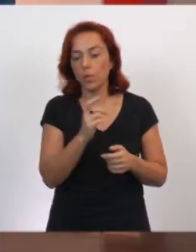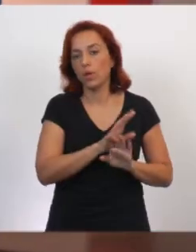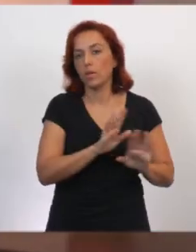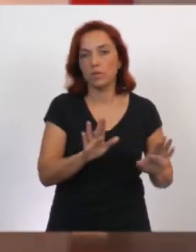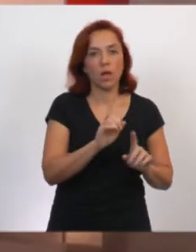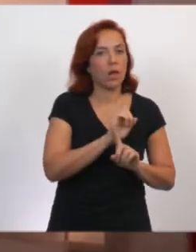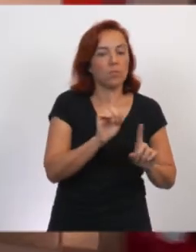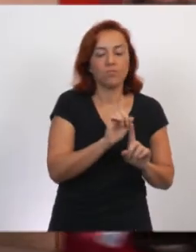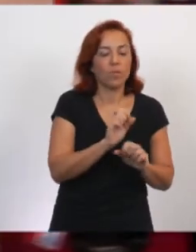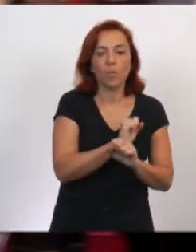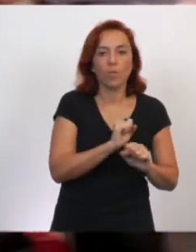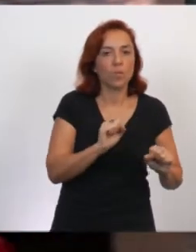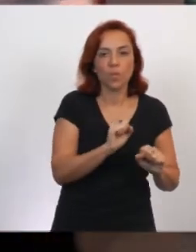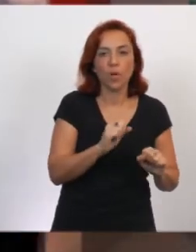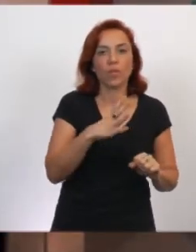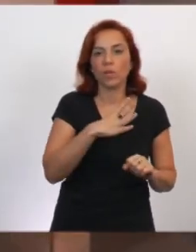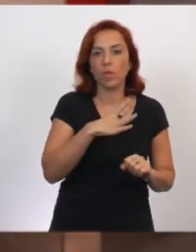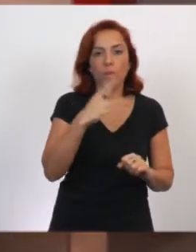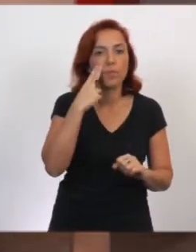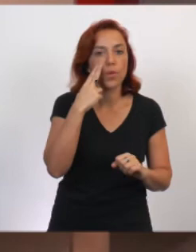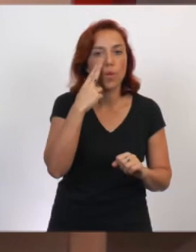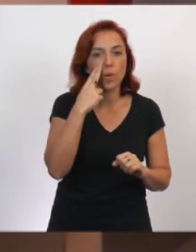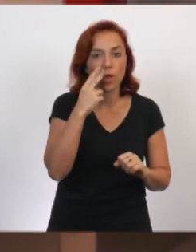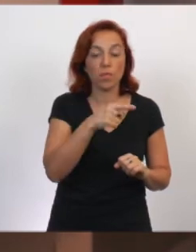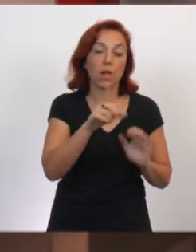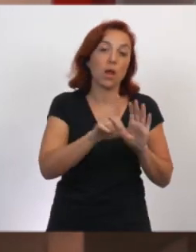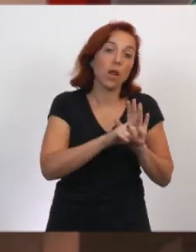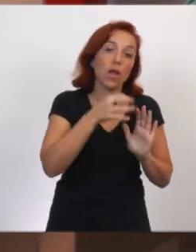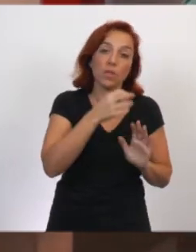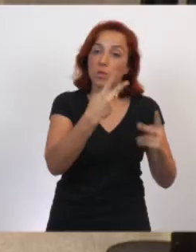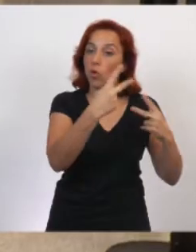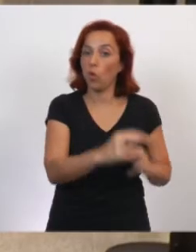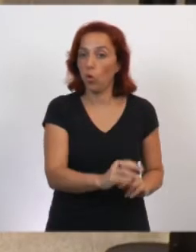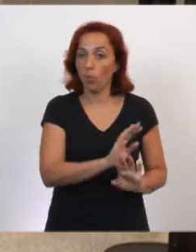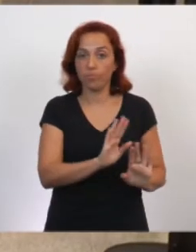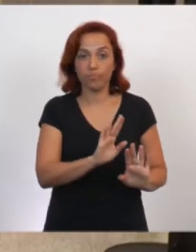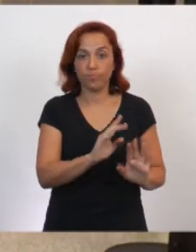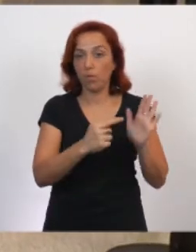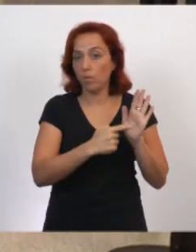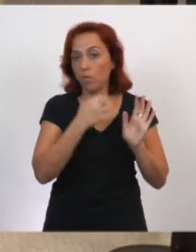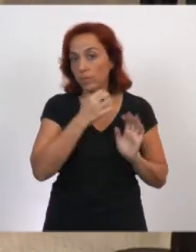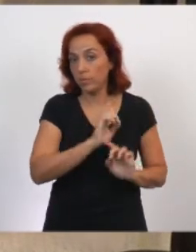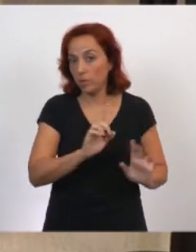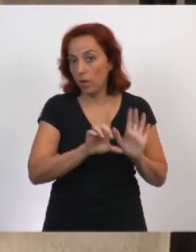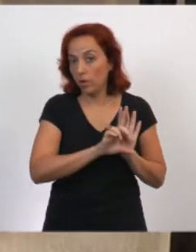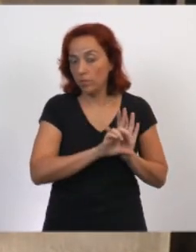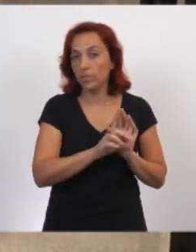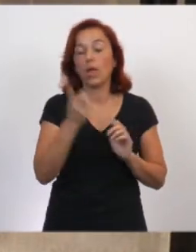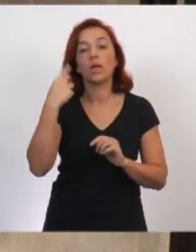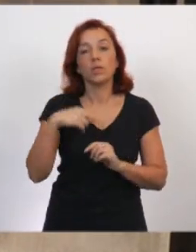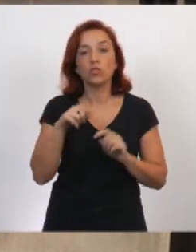circunstancias y entendió que había una causal, como lo prevé la ley, para rechazo. Y asimismo,